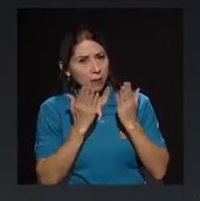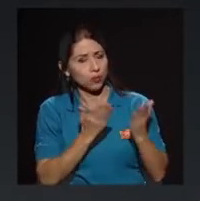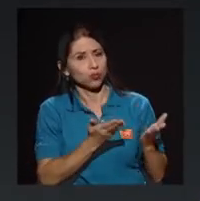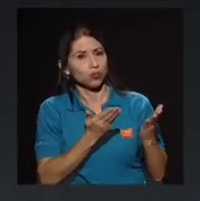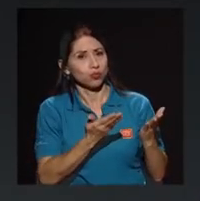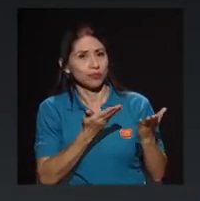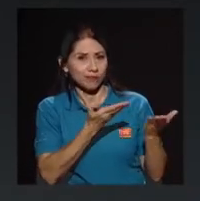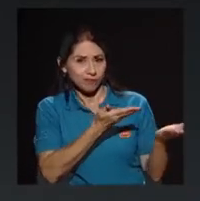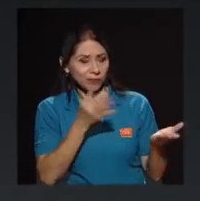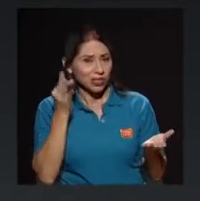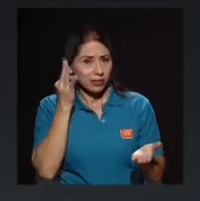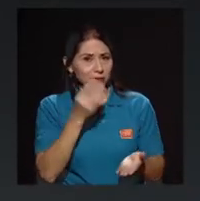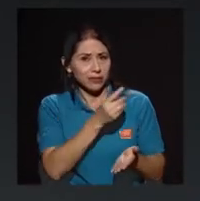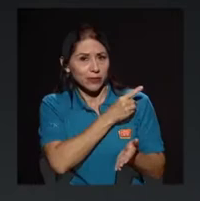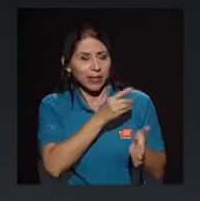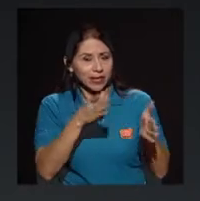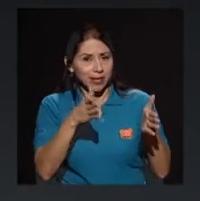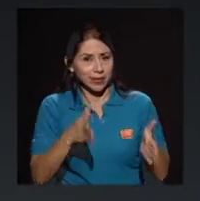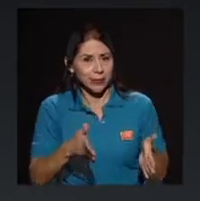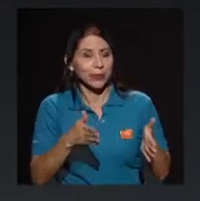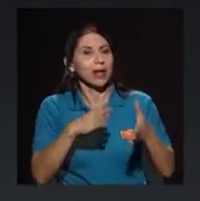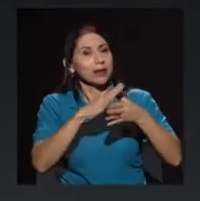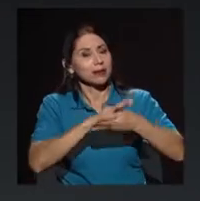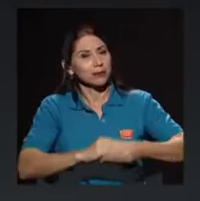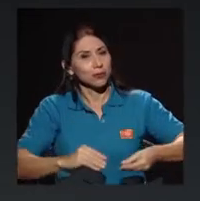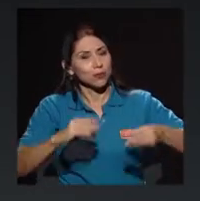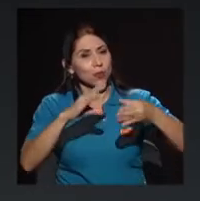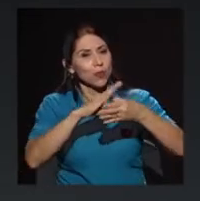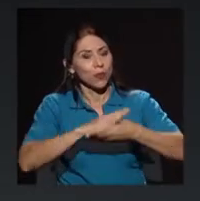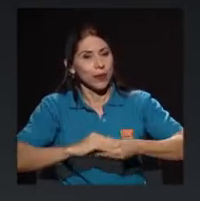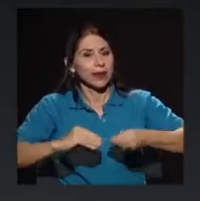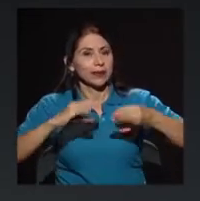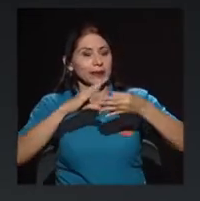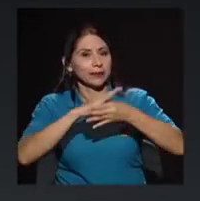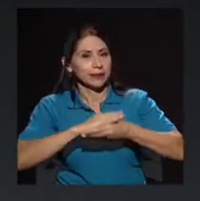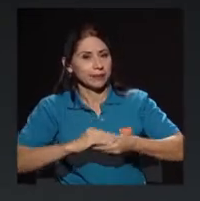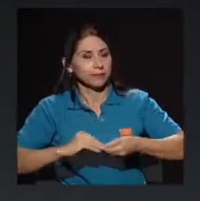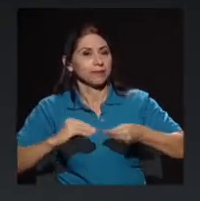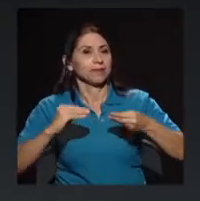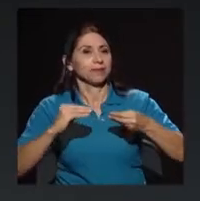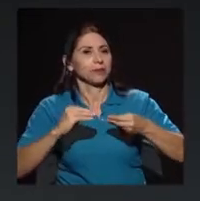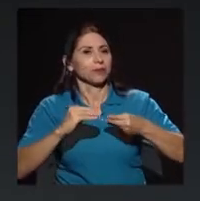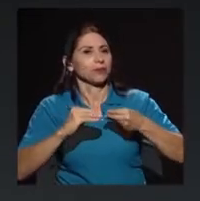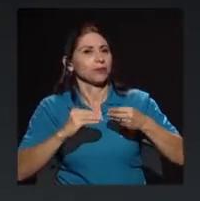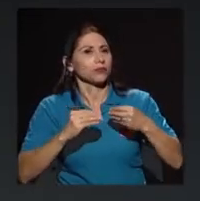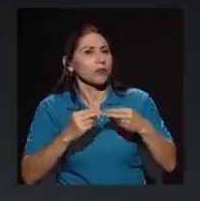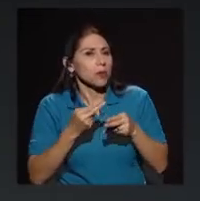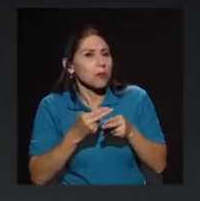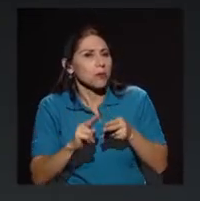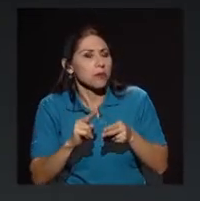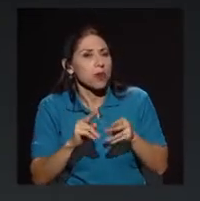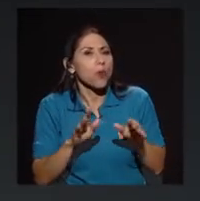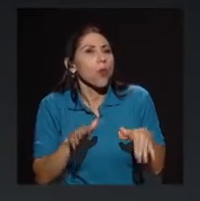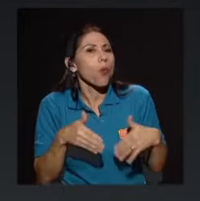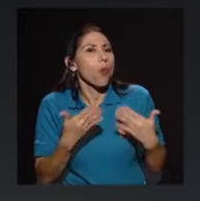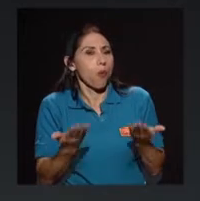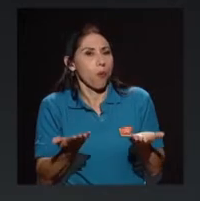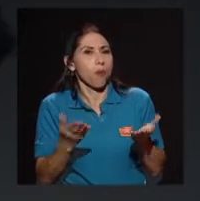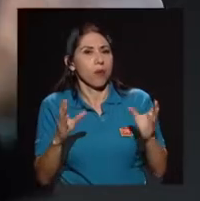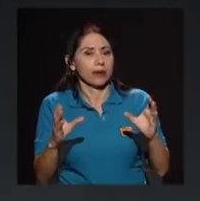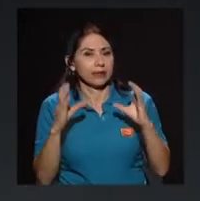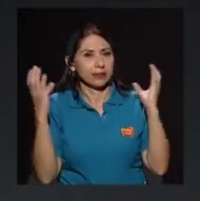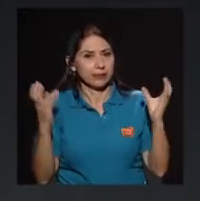señora directora, que nos cuente brevemente de cómo ha sido la